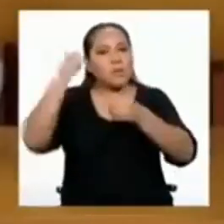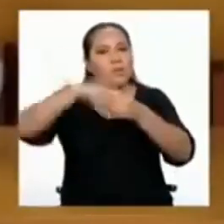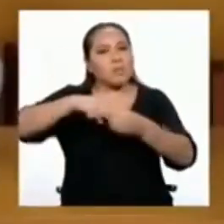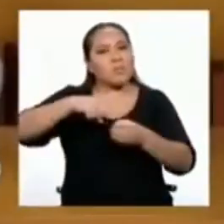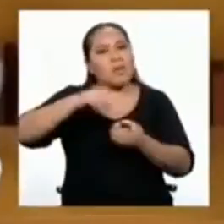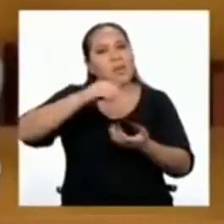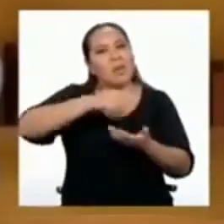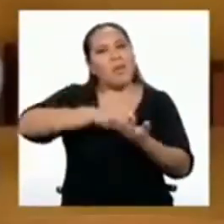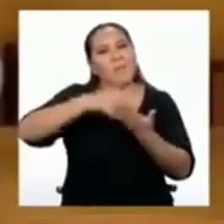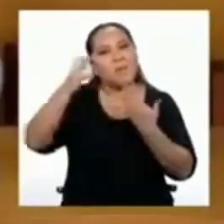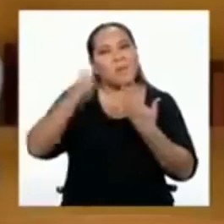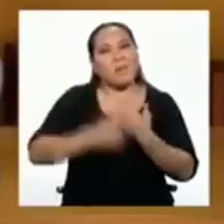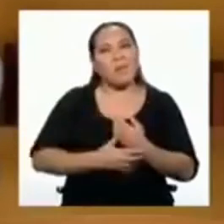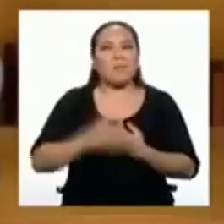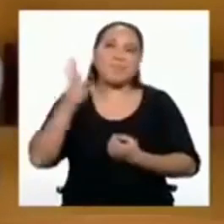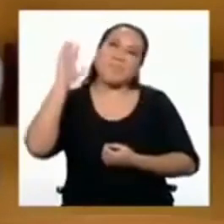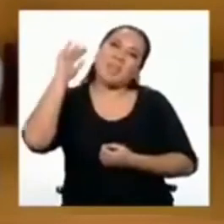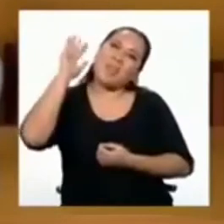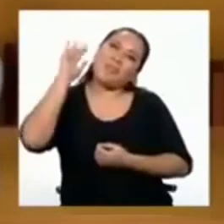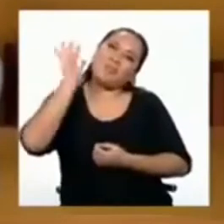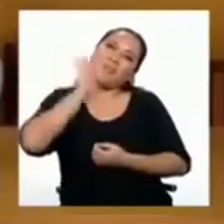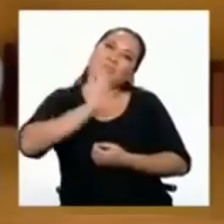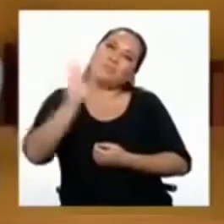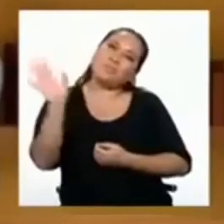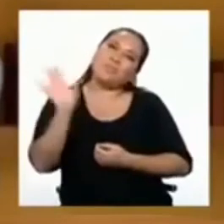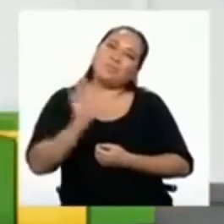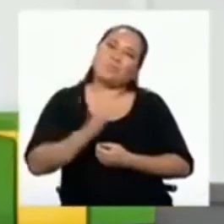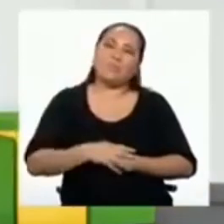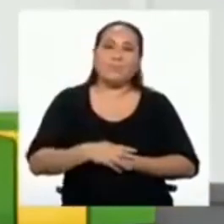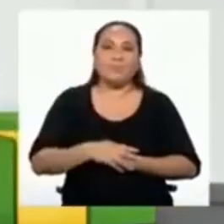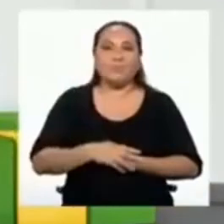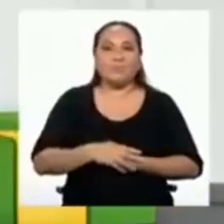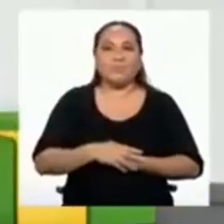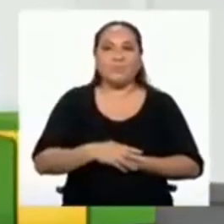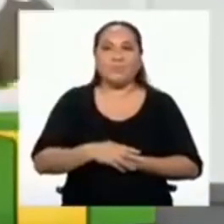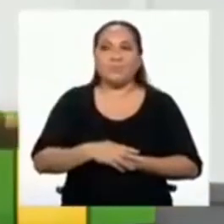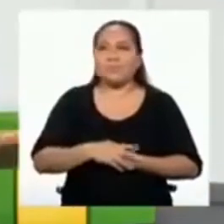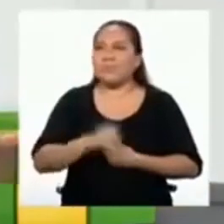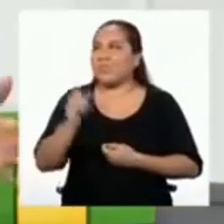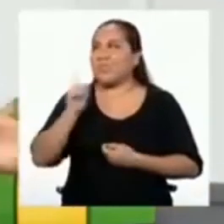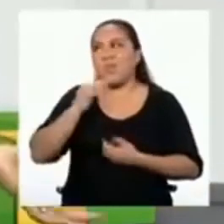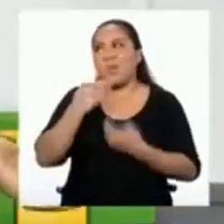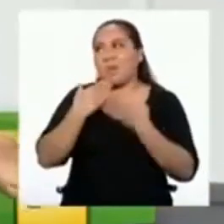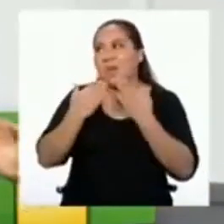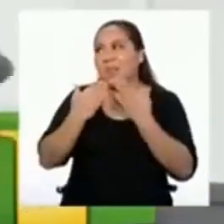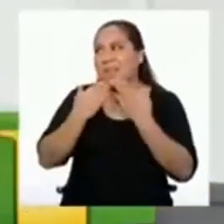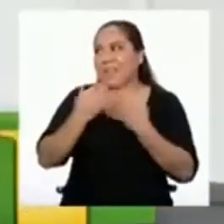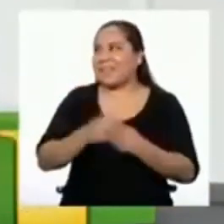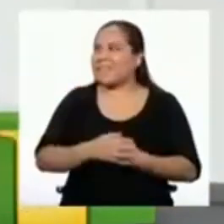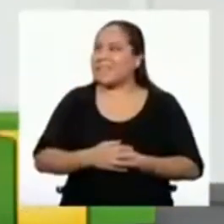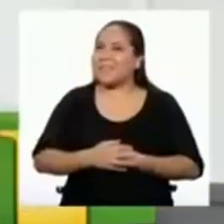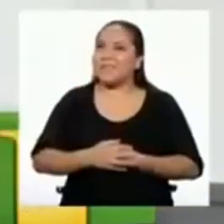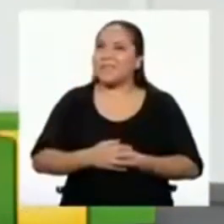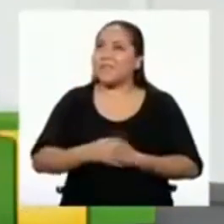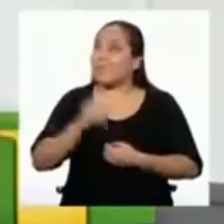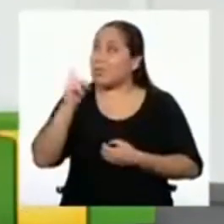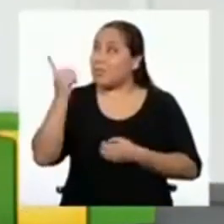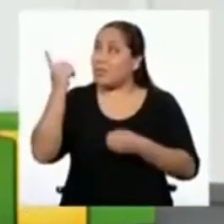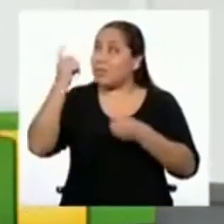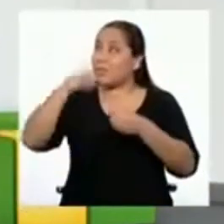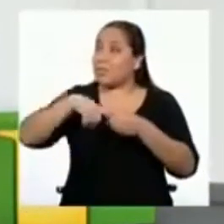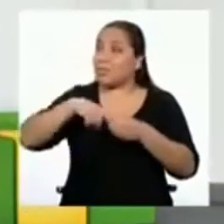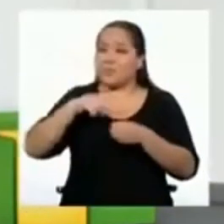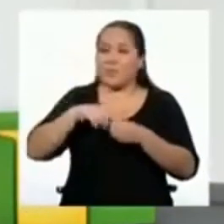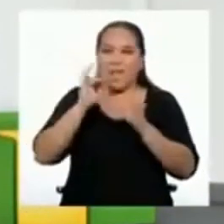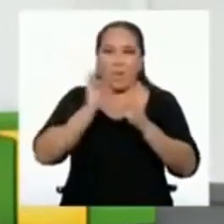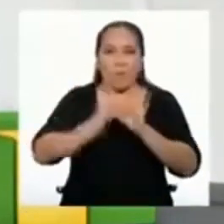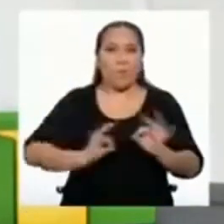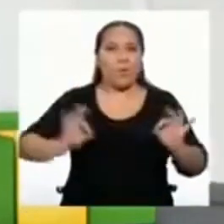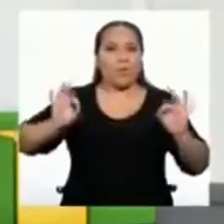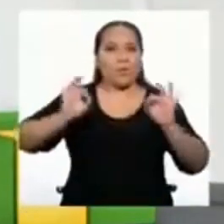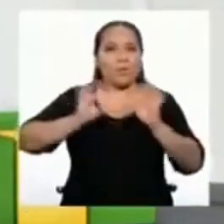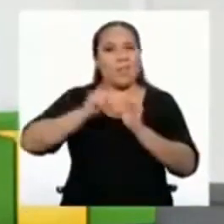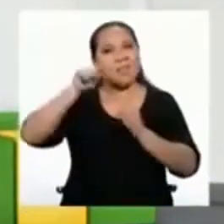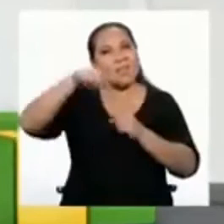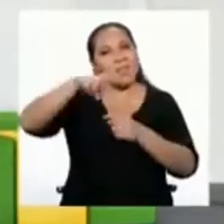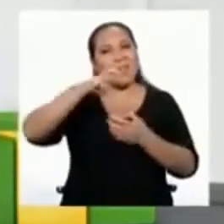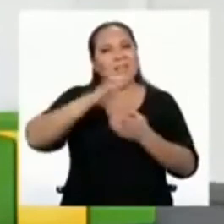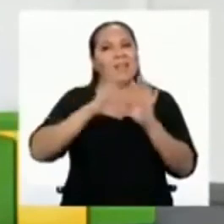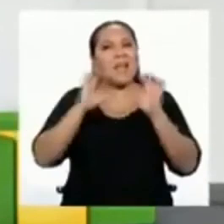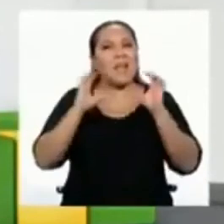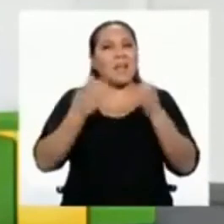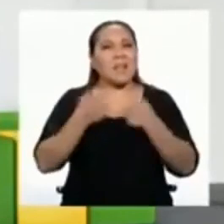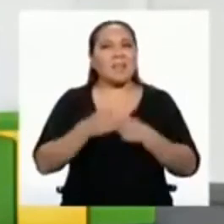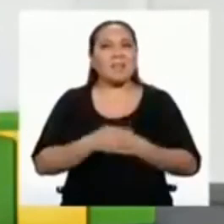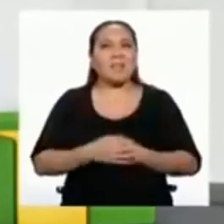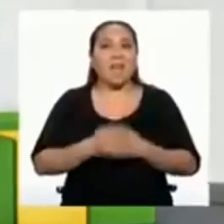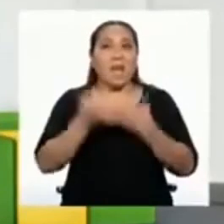del programa. Nos vemos. No tienes nada que agradecernos. Tu presencia fue crucial en nuestra sesión.